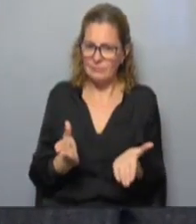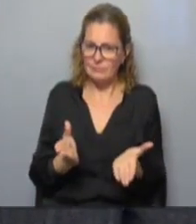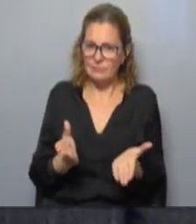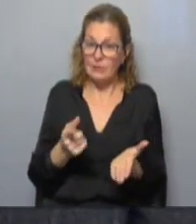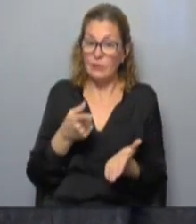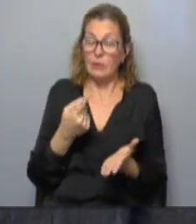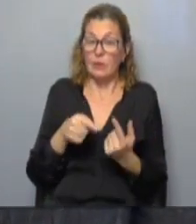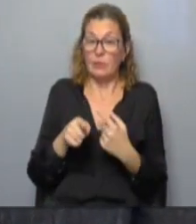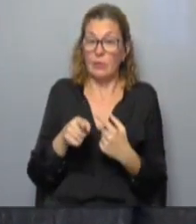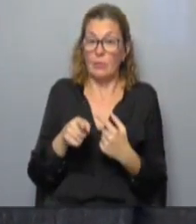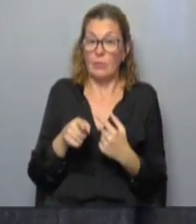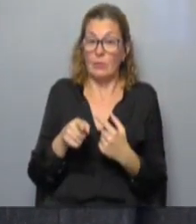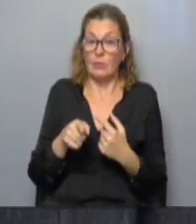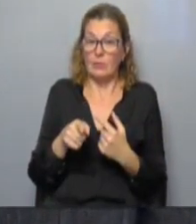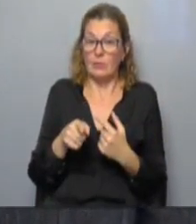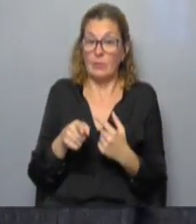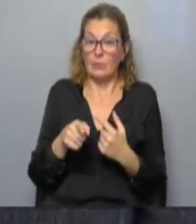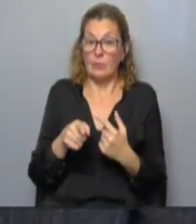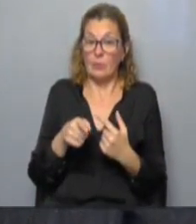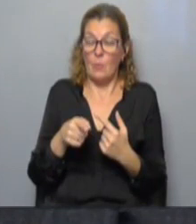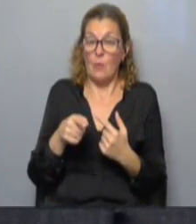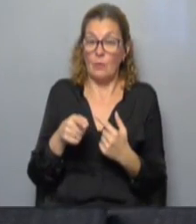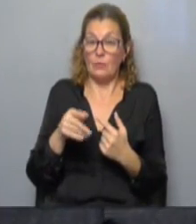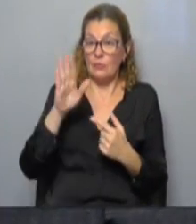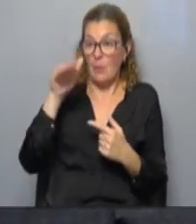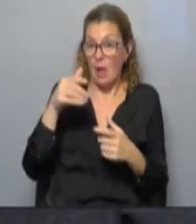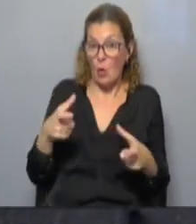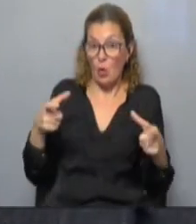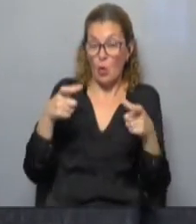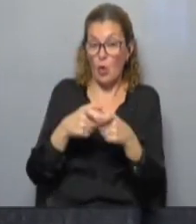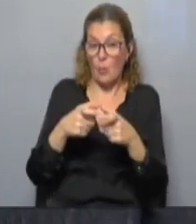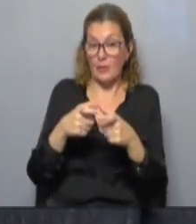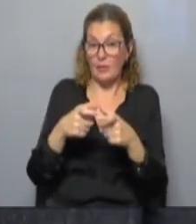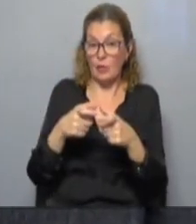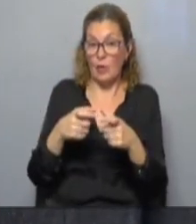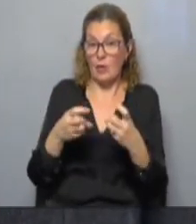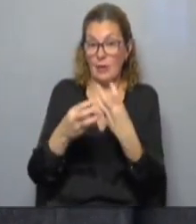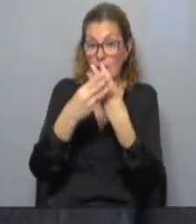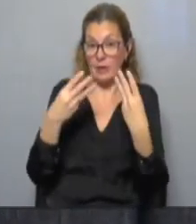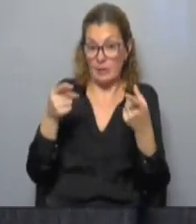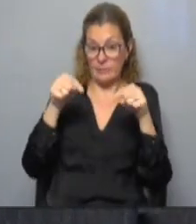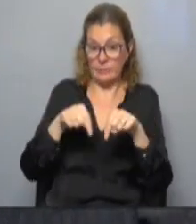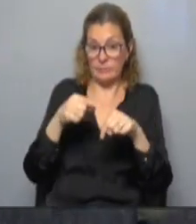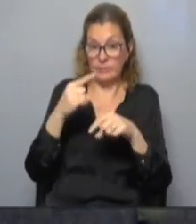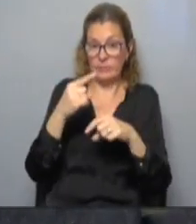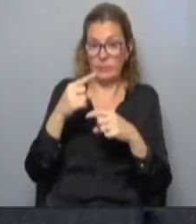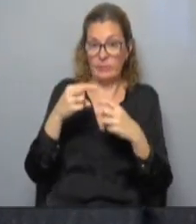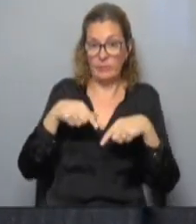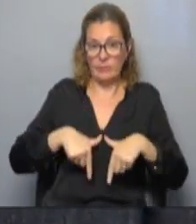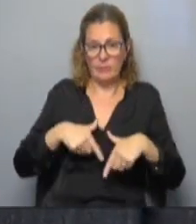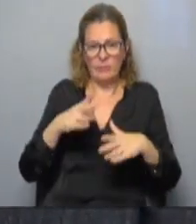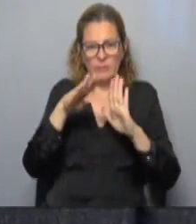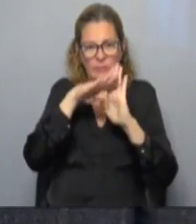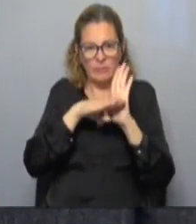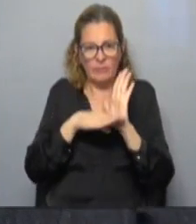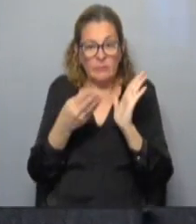Y por eso nosotros hemos propiciado la Comisión General para que venga el Ministro a ver cuál es el plan que tiene.